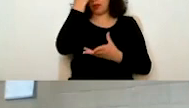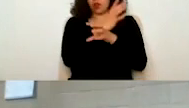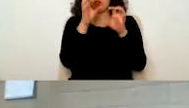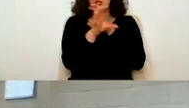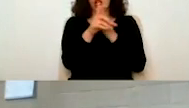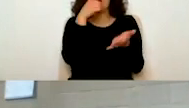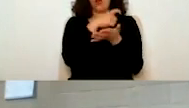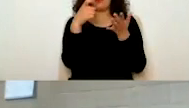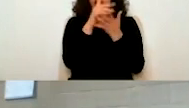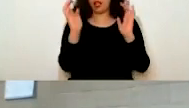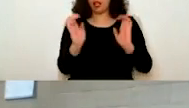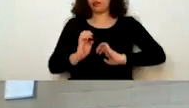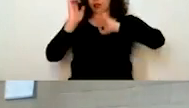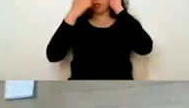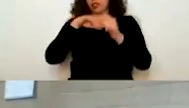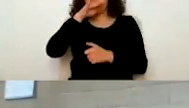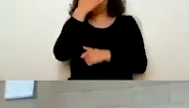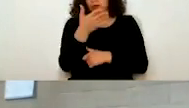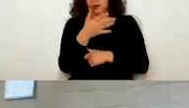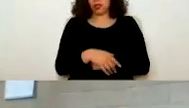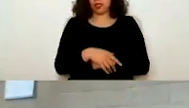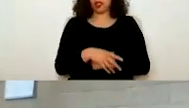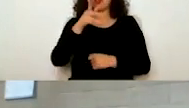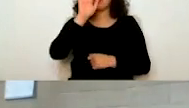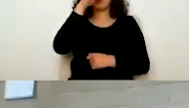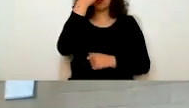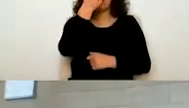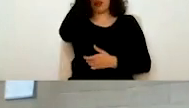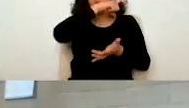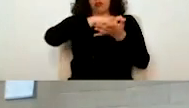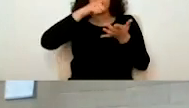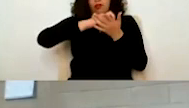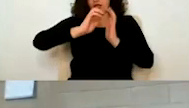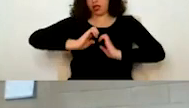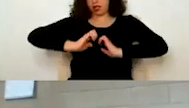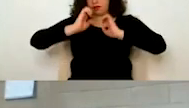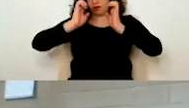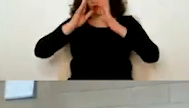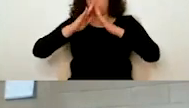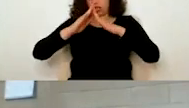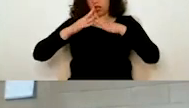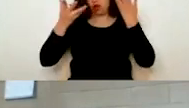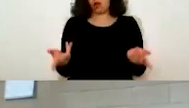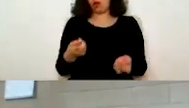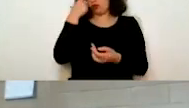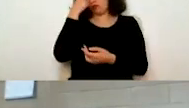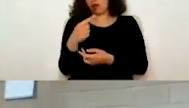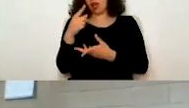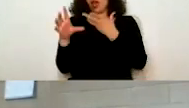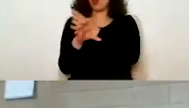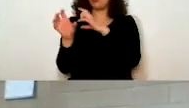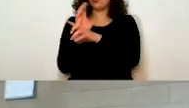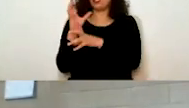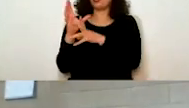hacer es solicitar una enajenación o enviar su solicitud de una enajenación de bienes inmuebles o una enajenación de bienes muebles. En este